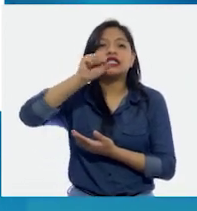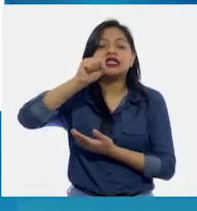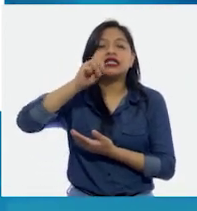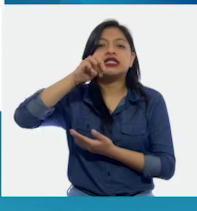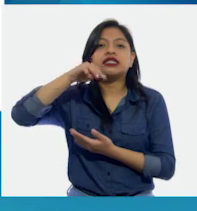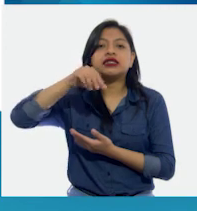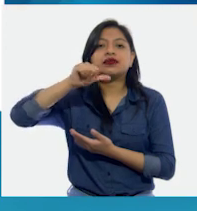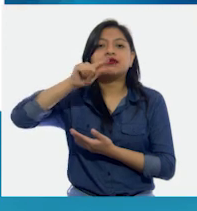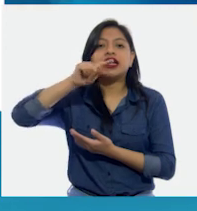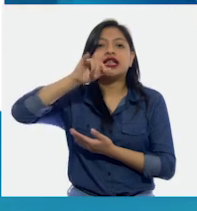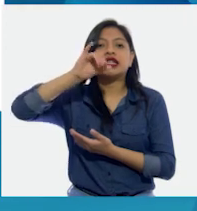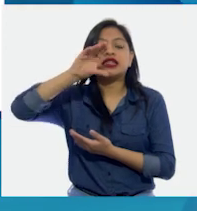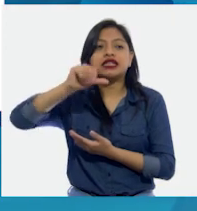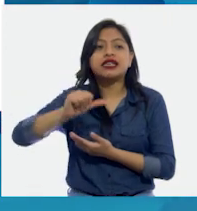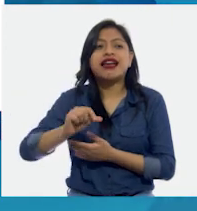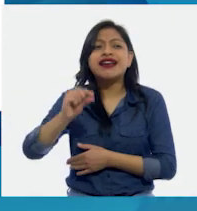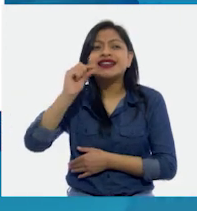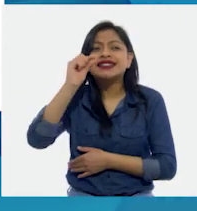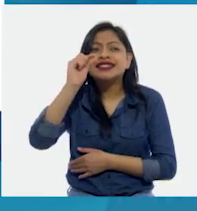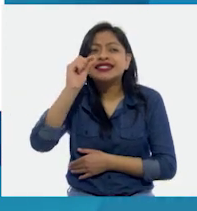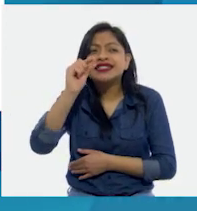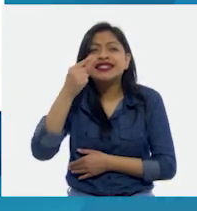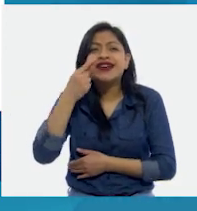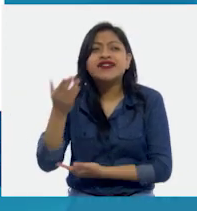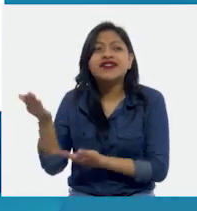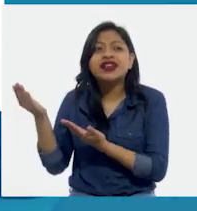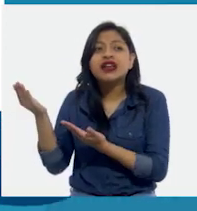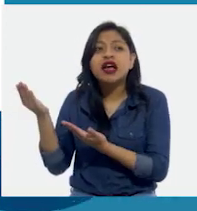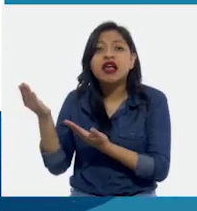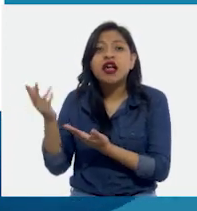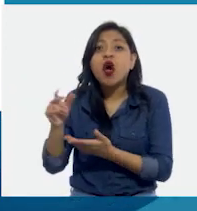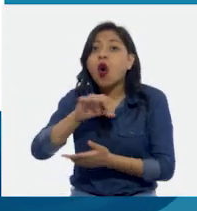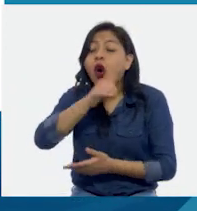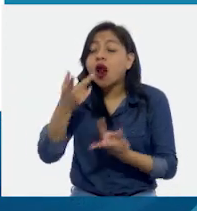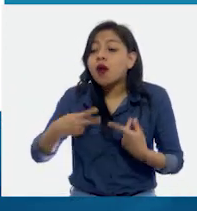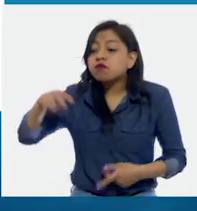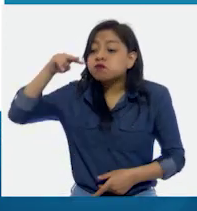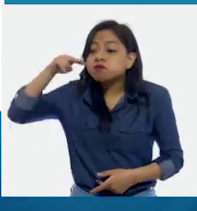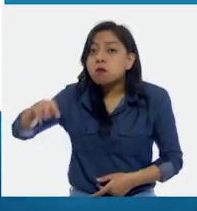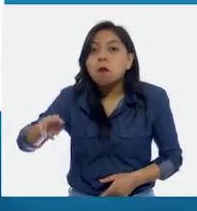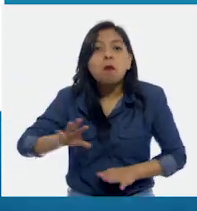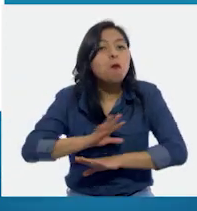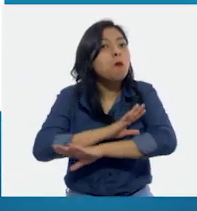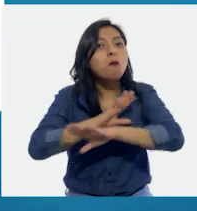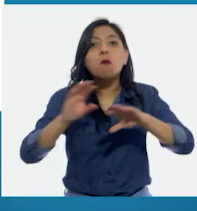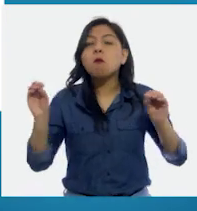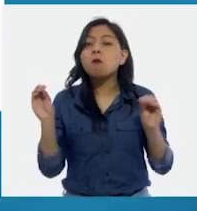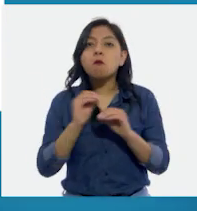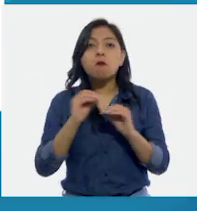Bueno, es tan chiquita que nadie la había visto nunca antes.